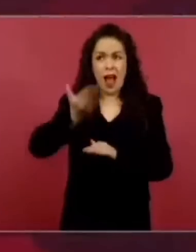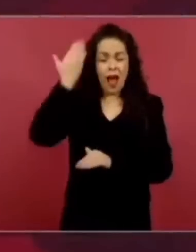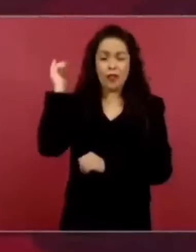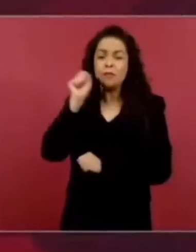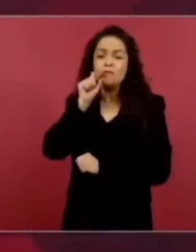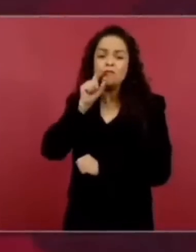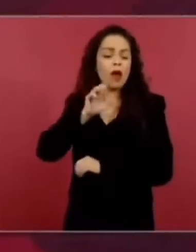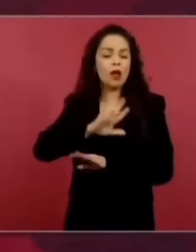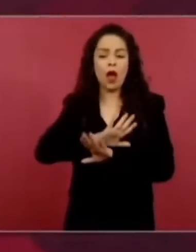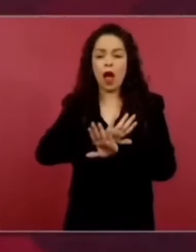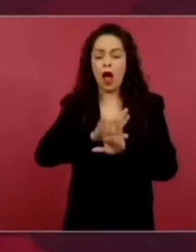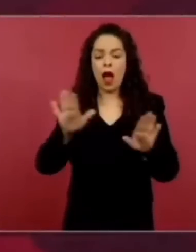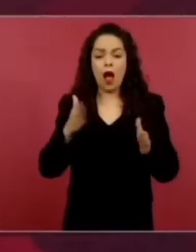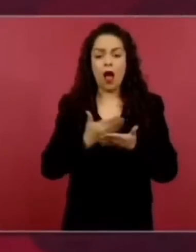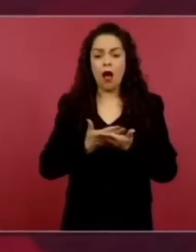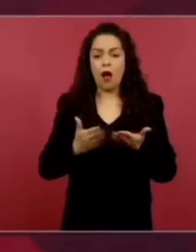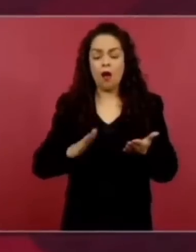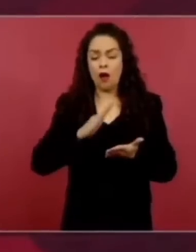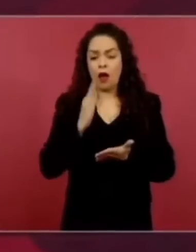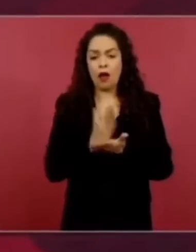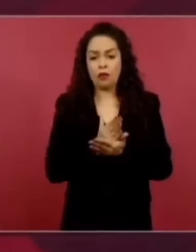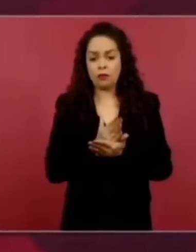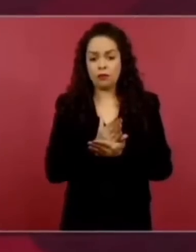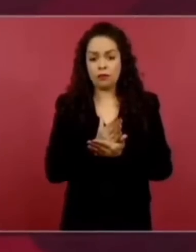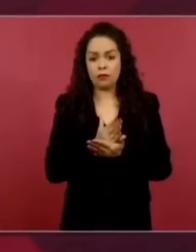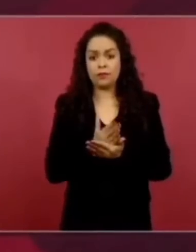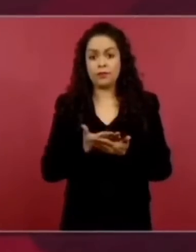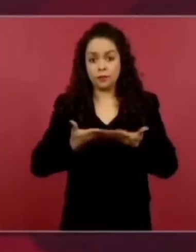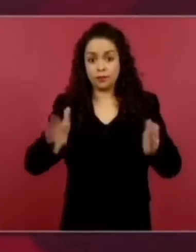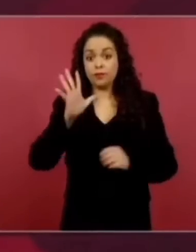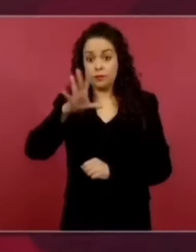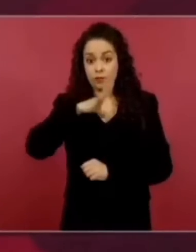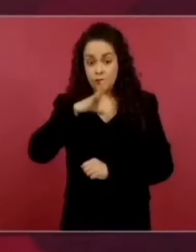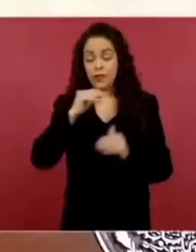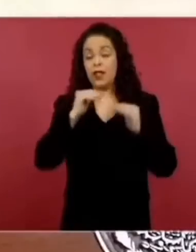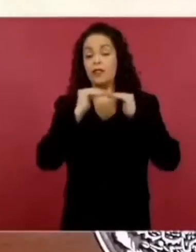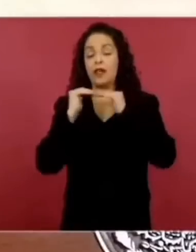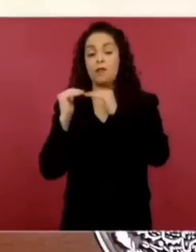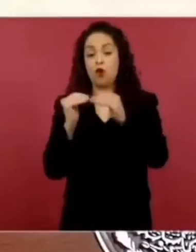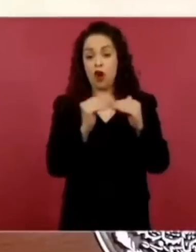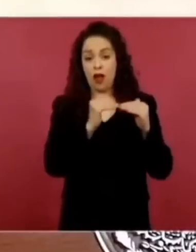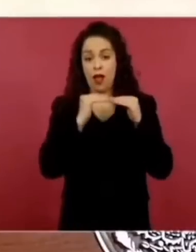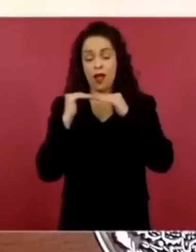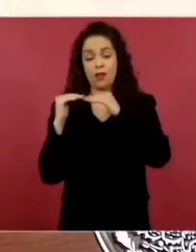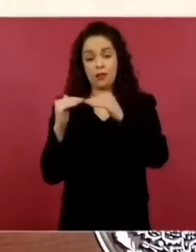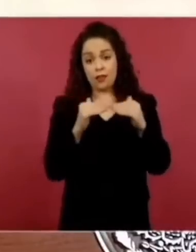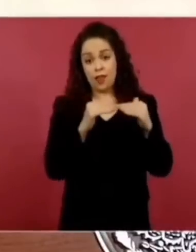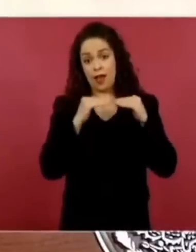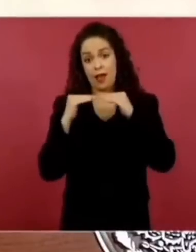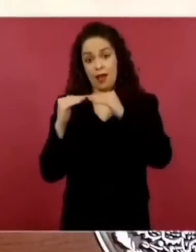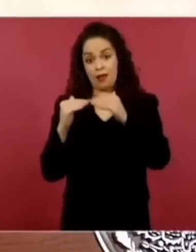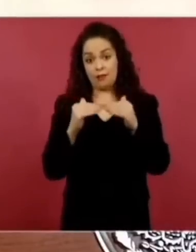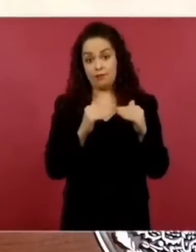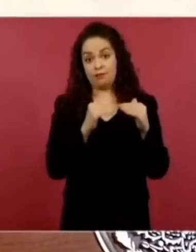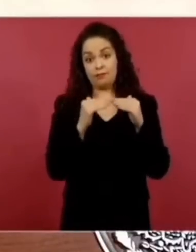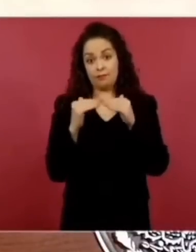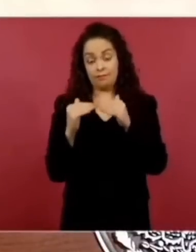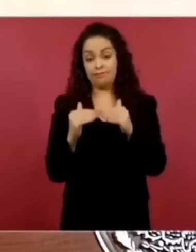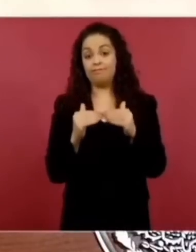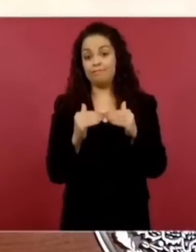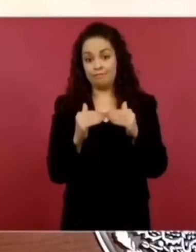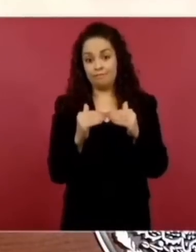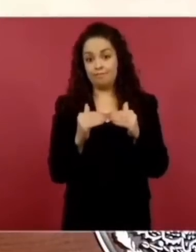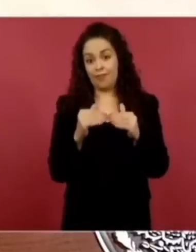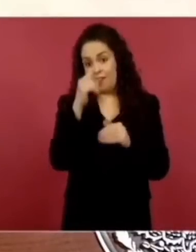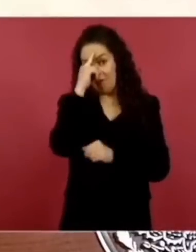democracia se evita el que puedan estas personas llegar